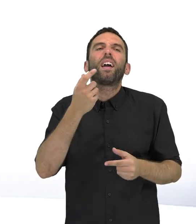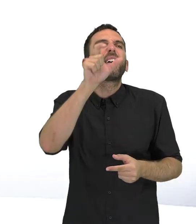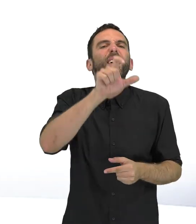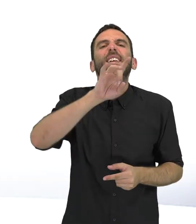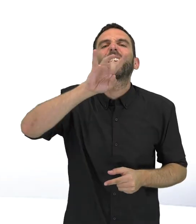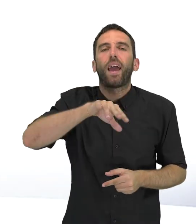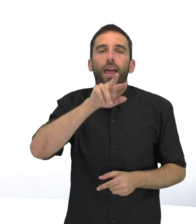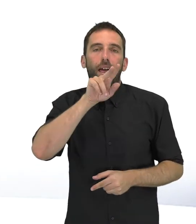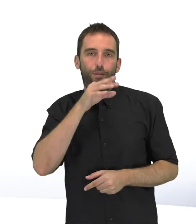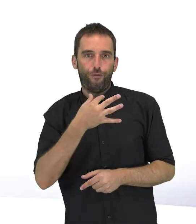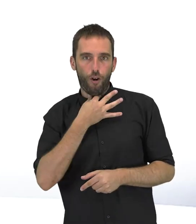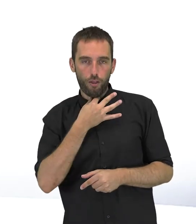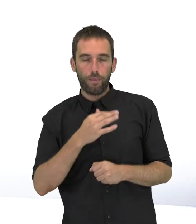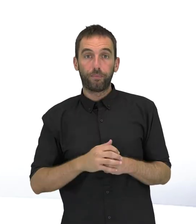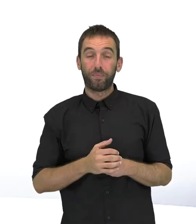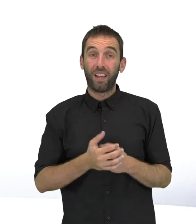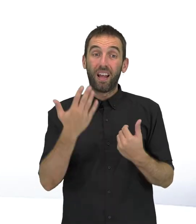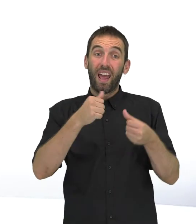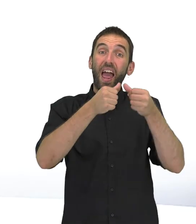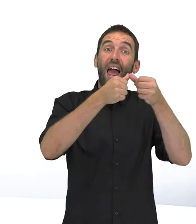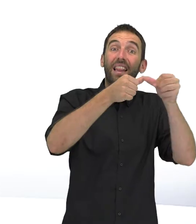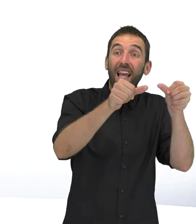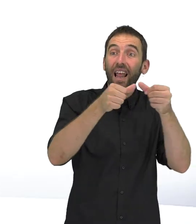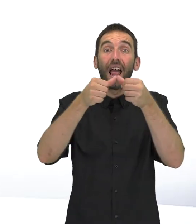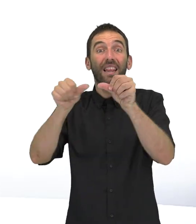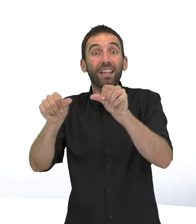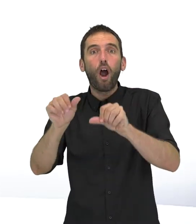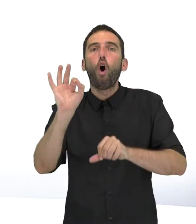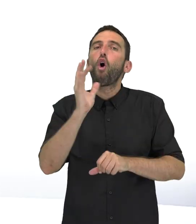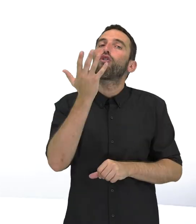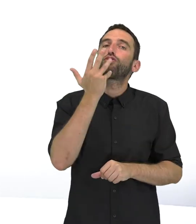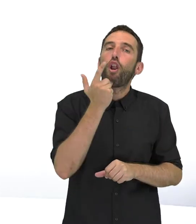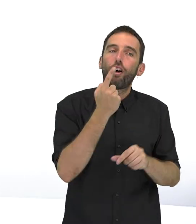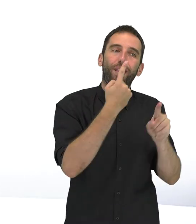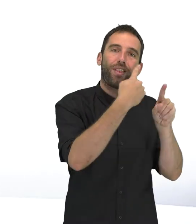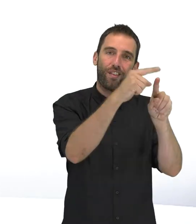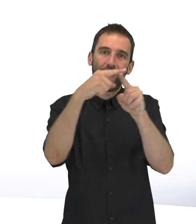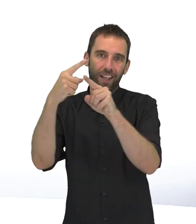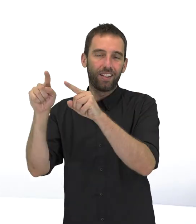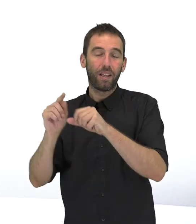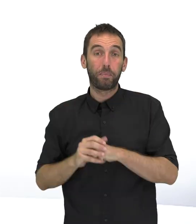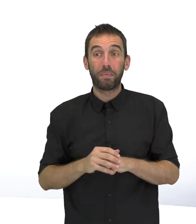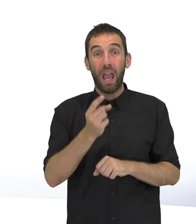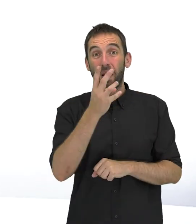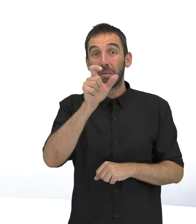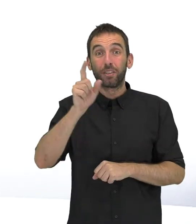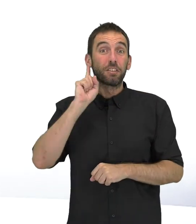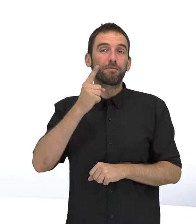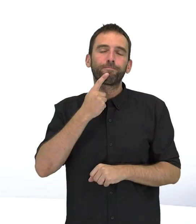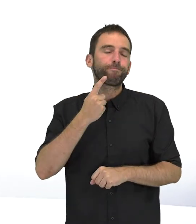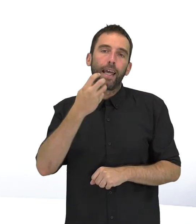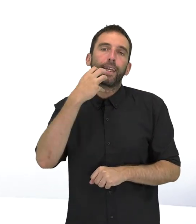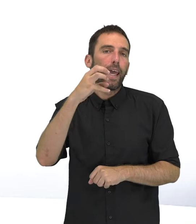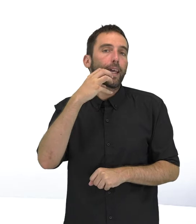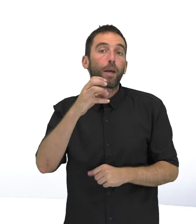A veces, en lugar de etiquetar, se utiliza la técnica de asignar un color diferente a cada personaje. Pero algunas personas